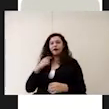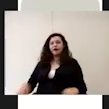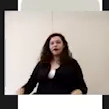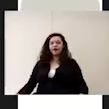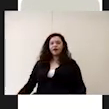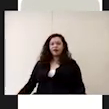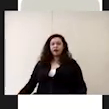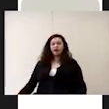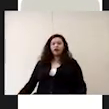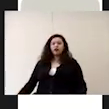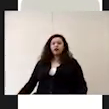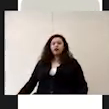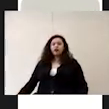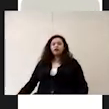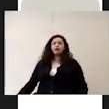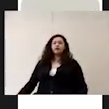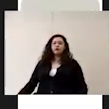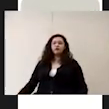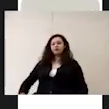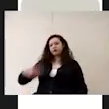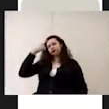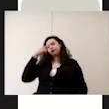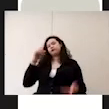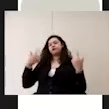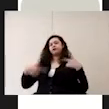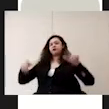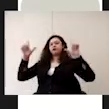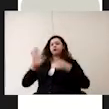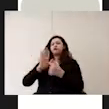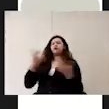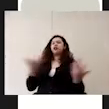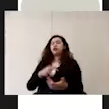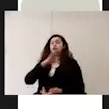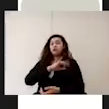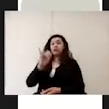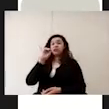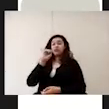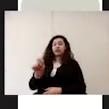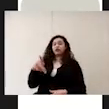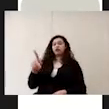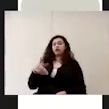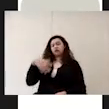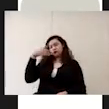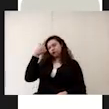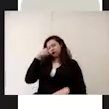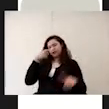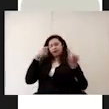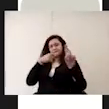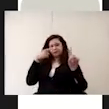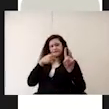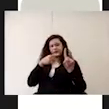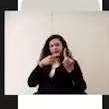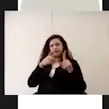respecto a las exposiciones se pueden realizar exposiciones con fines académicos como